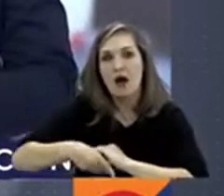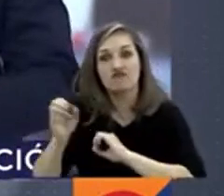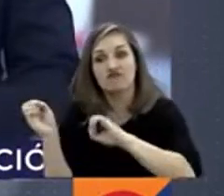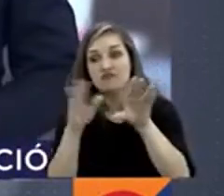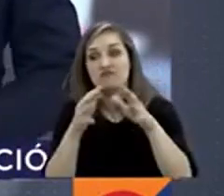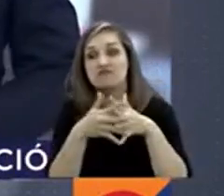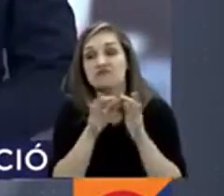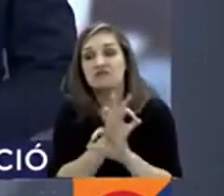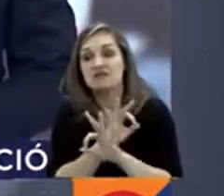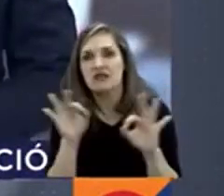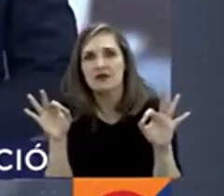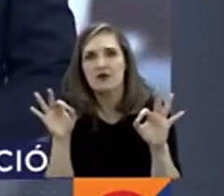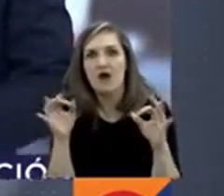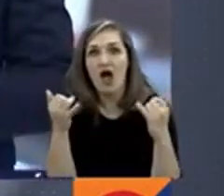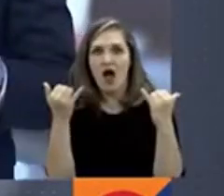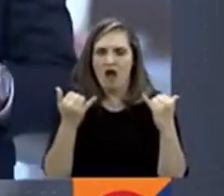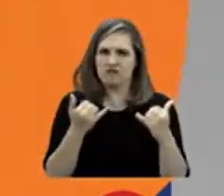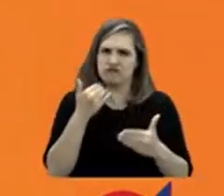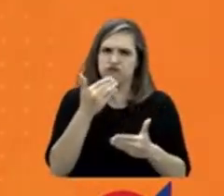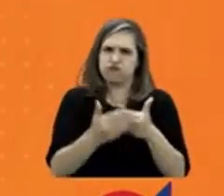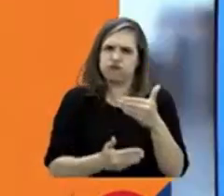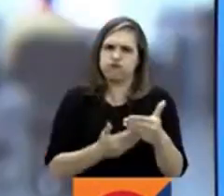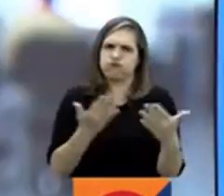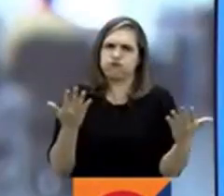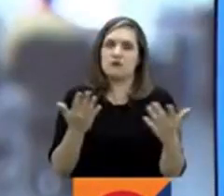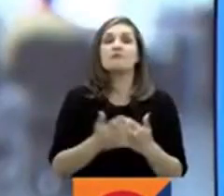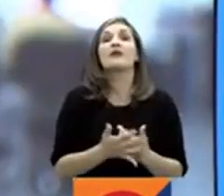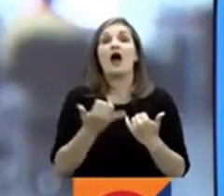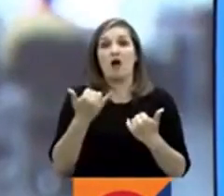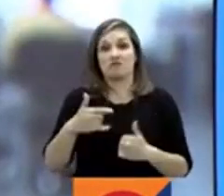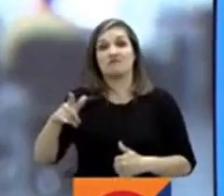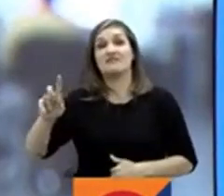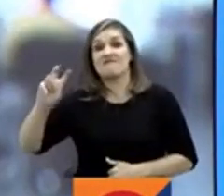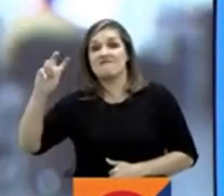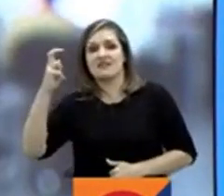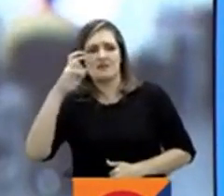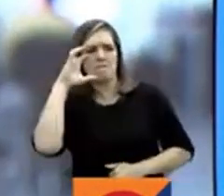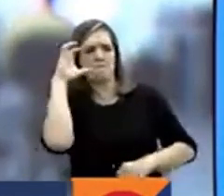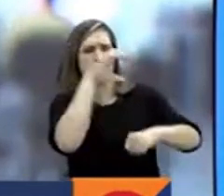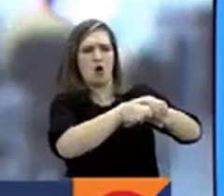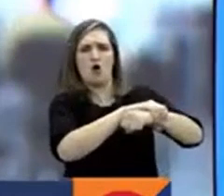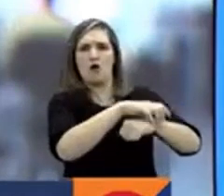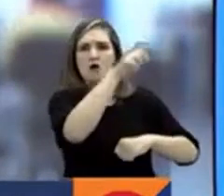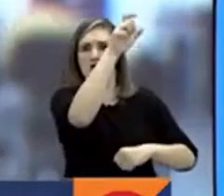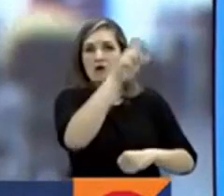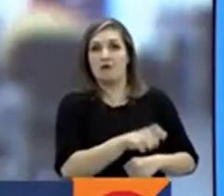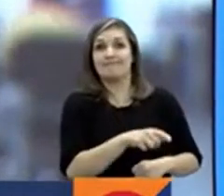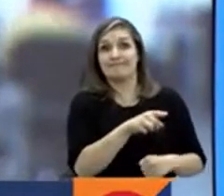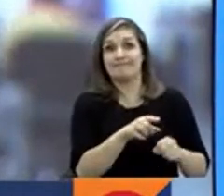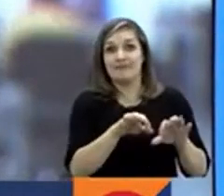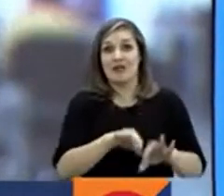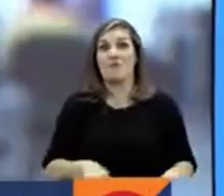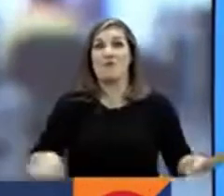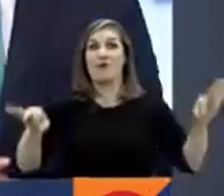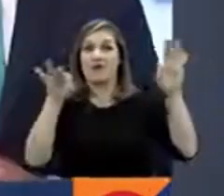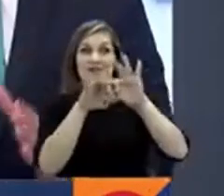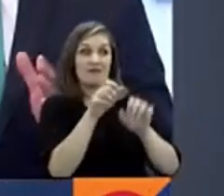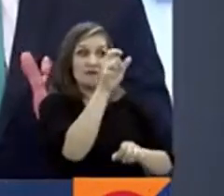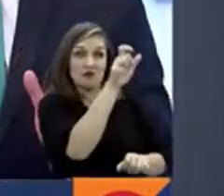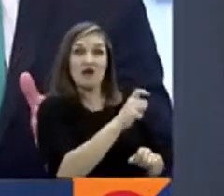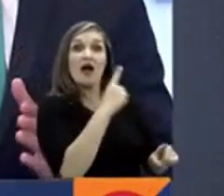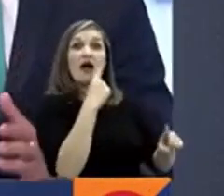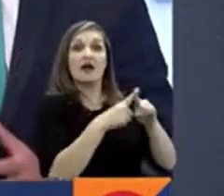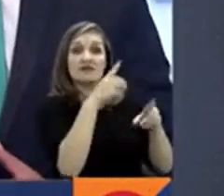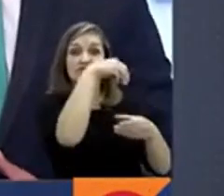Daniela, televidentes, muy buenas noches. Y tras esta imputación de cargos hace pocos minutos, esta importante exfuncionaria de la Fiscalía